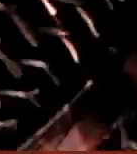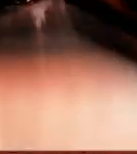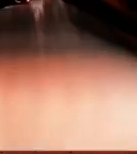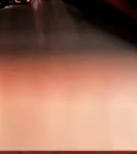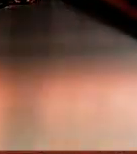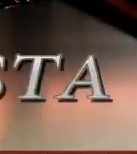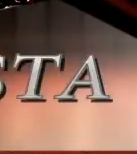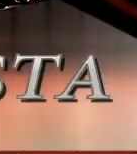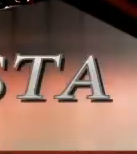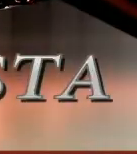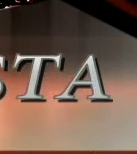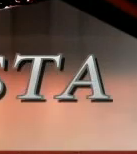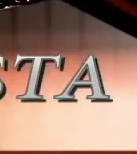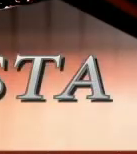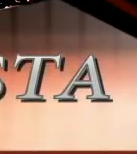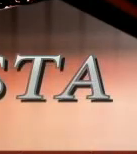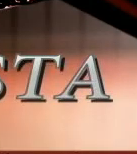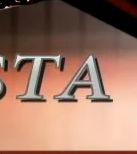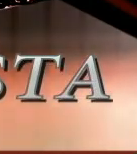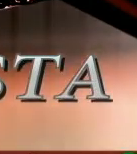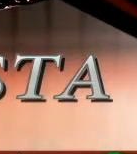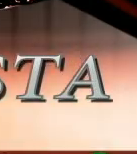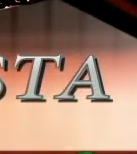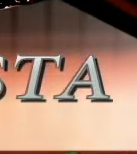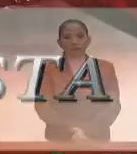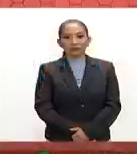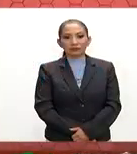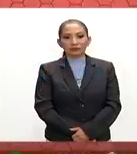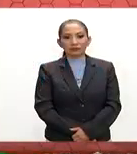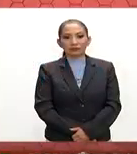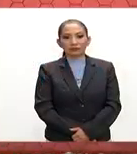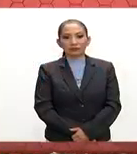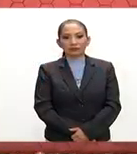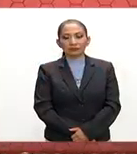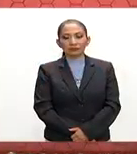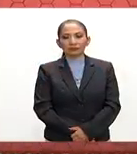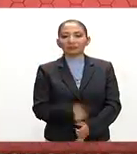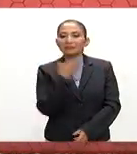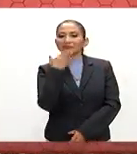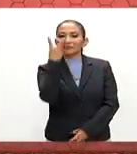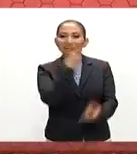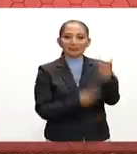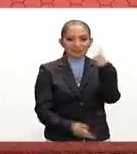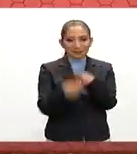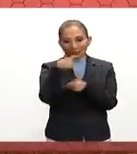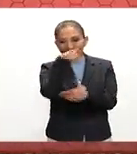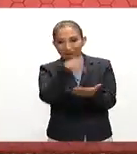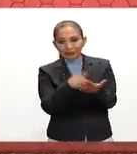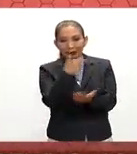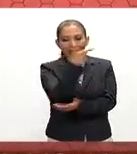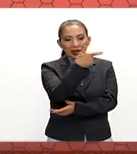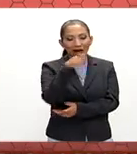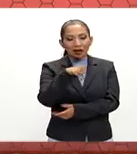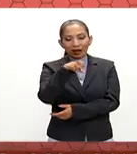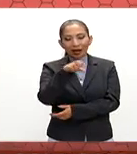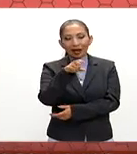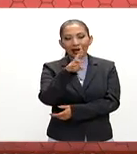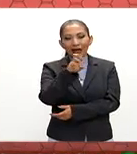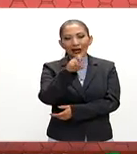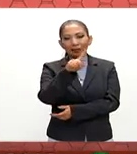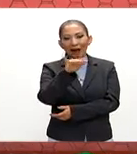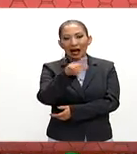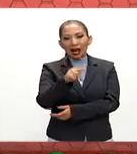damos la bienvenida al estudio a Germán Tavera